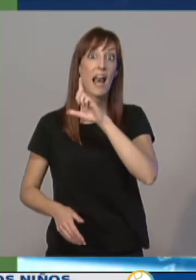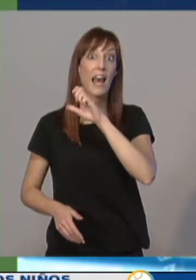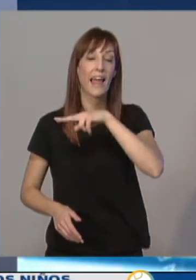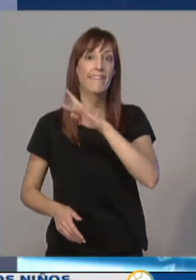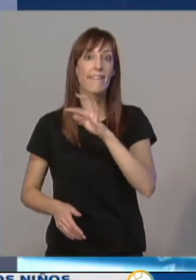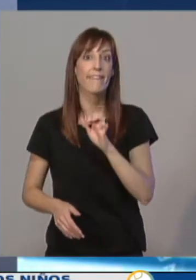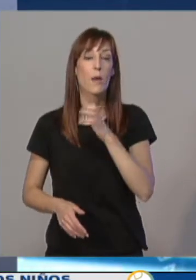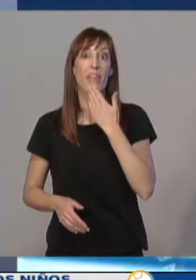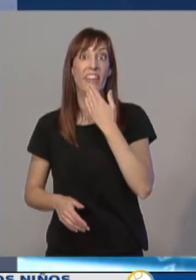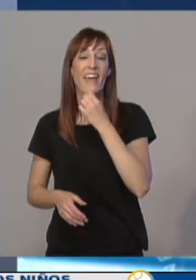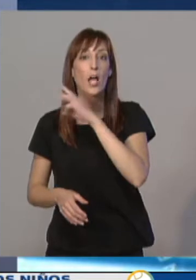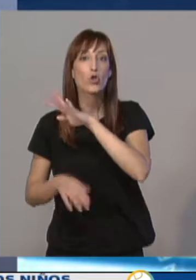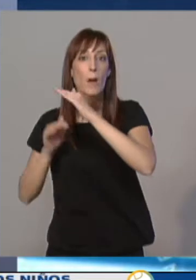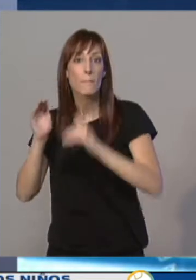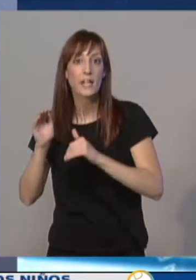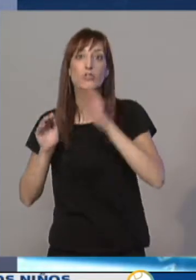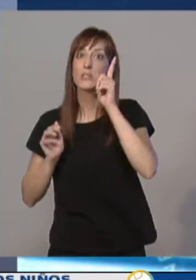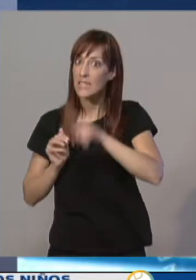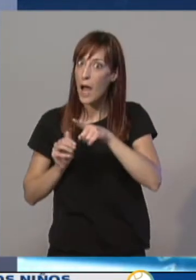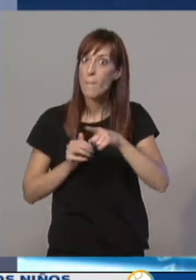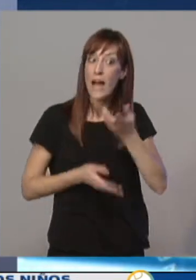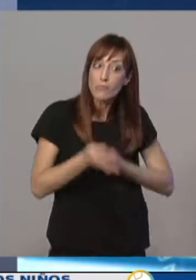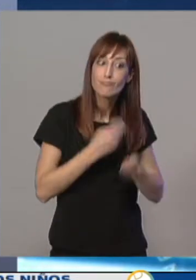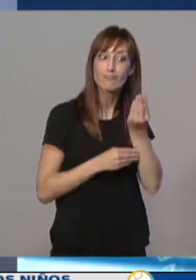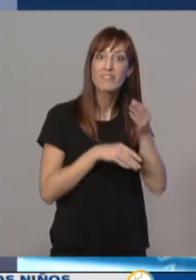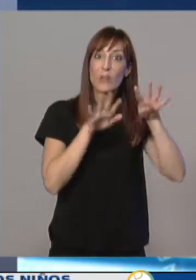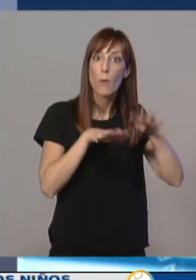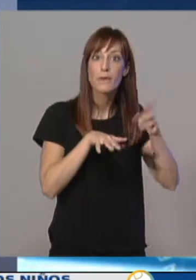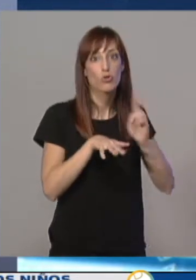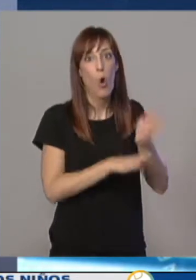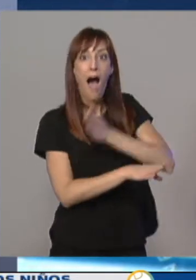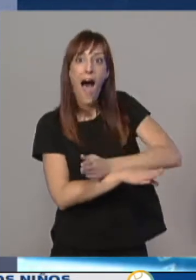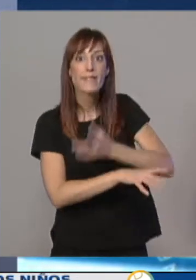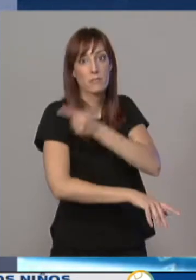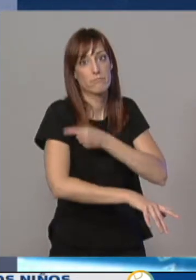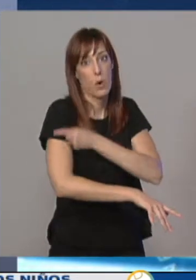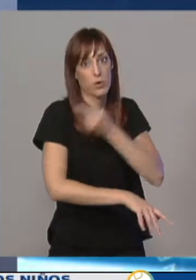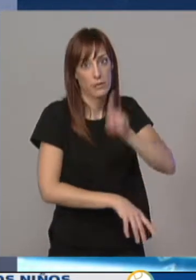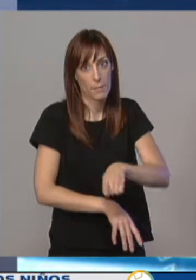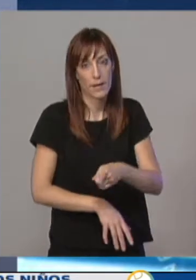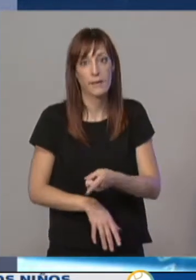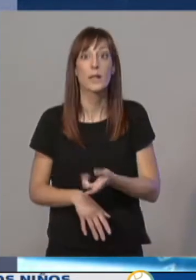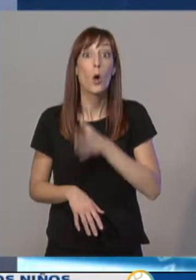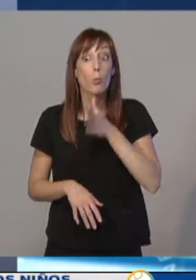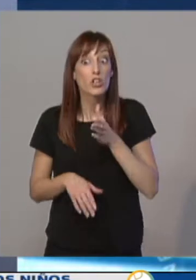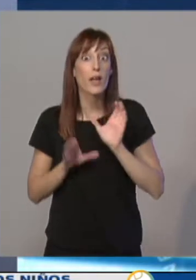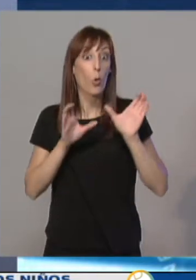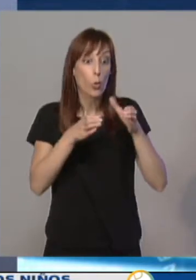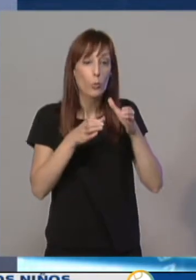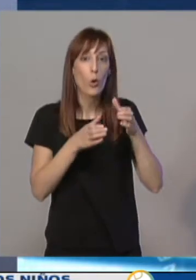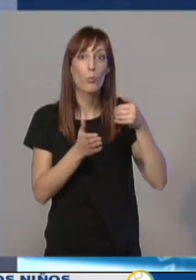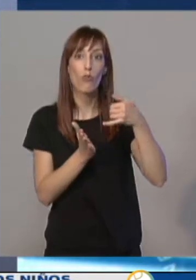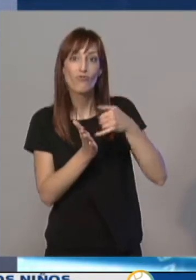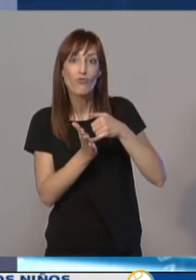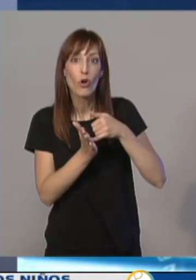¿Por qué hemos tomado esta decisión este año? Bueno, pues porque pensamos que es un colectivo especialmente vulnerable y que